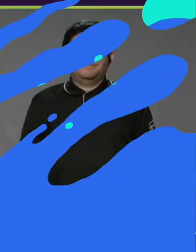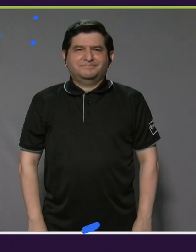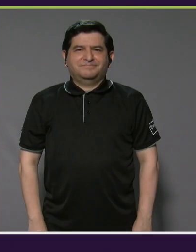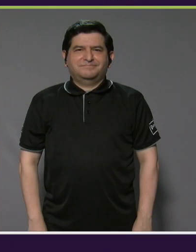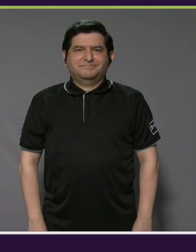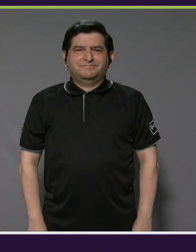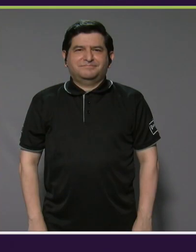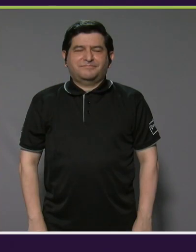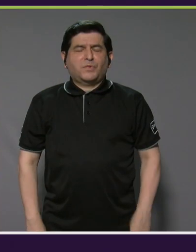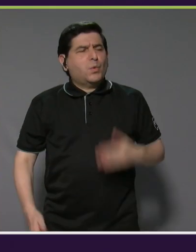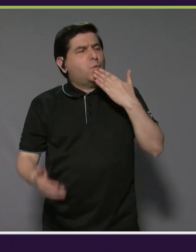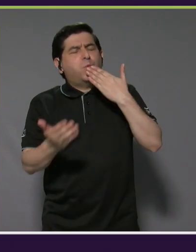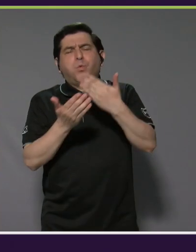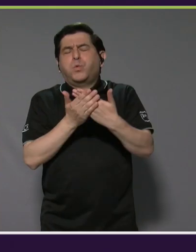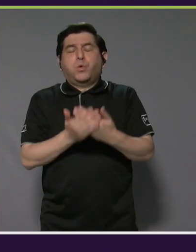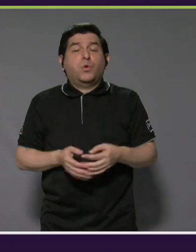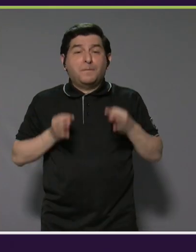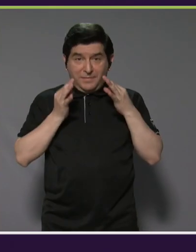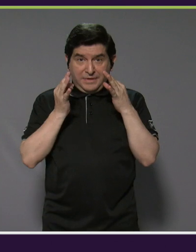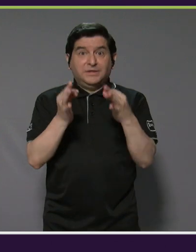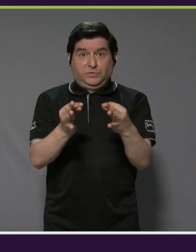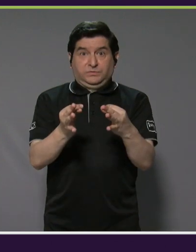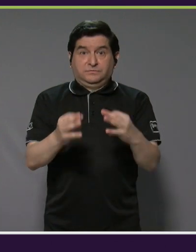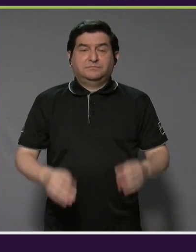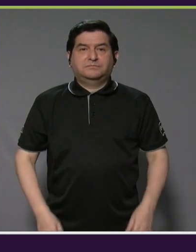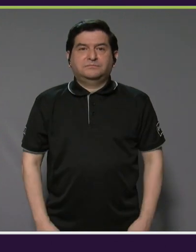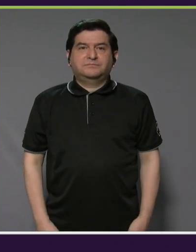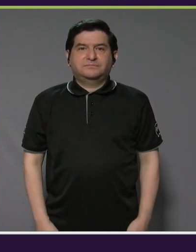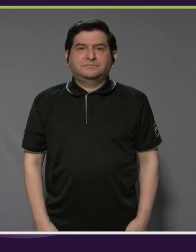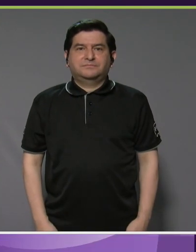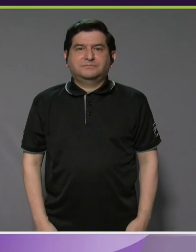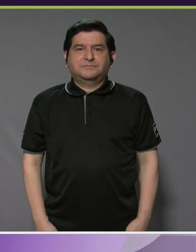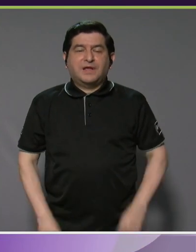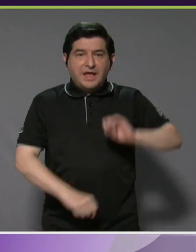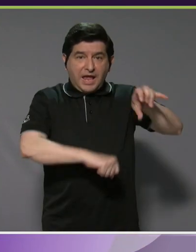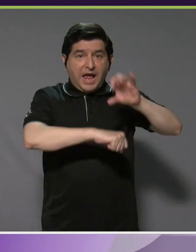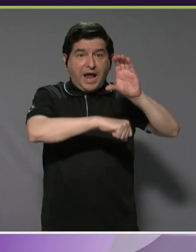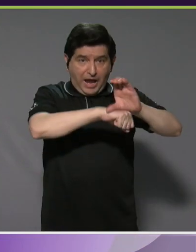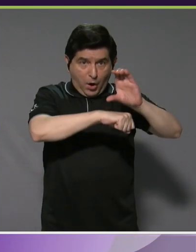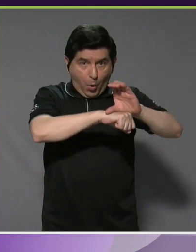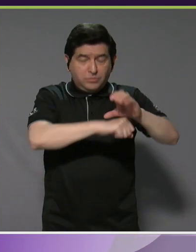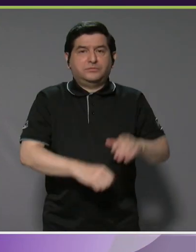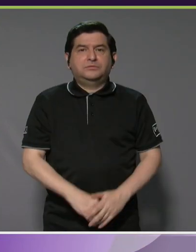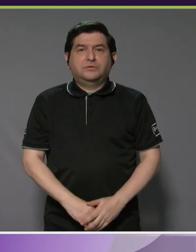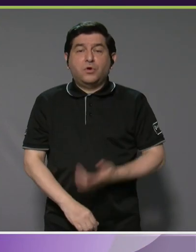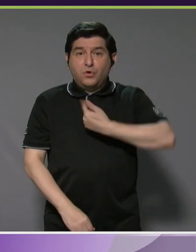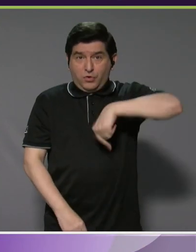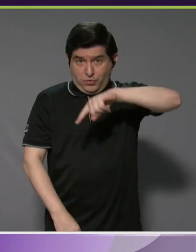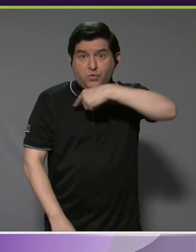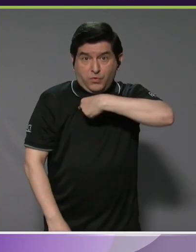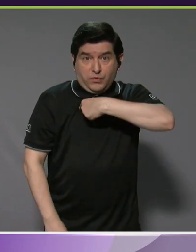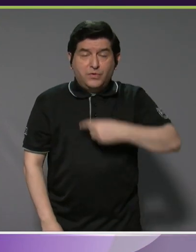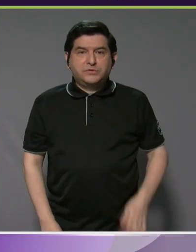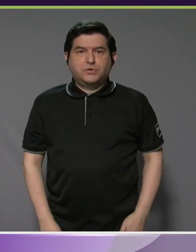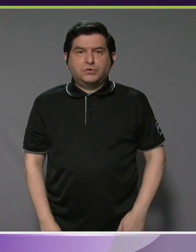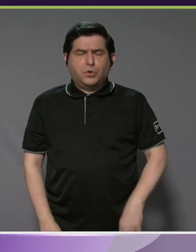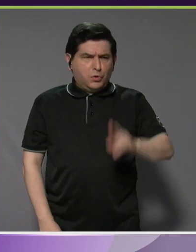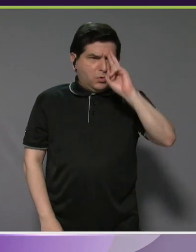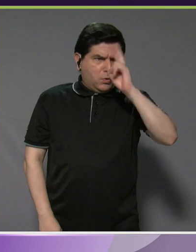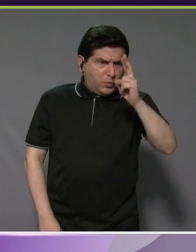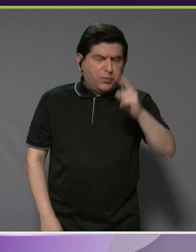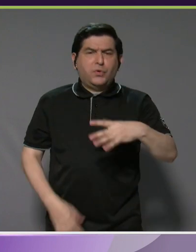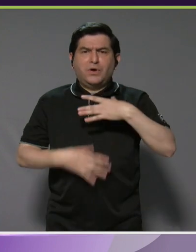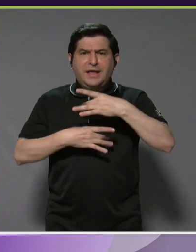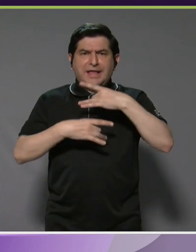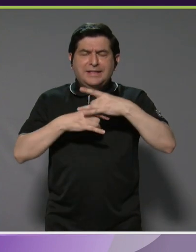Es buenísimo a nivel turístico, ¿verdad? En Jacó, inclusive, obtuvimos el reconocimiento de